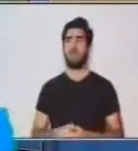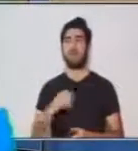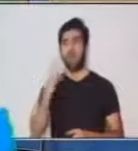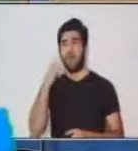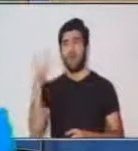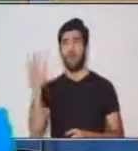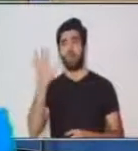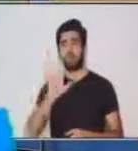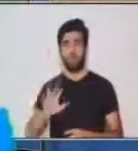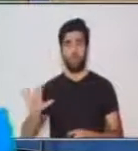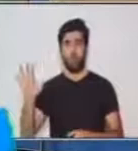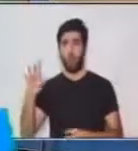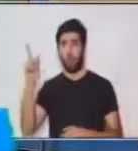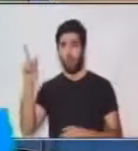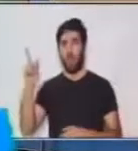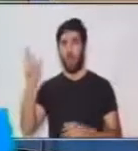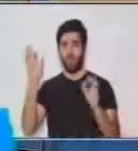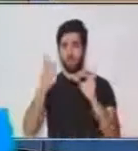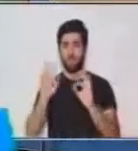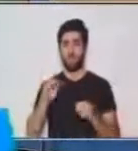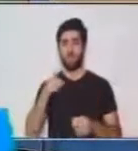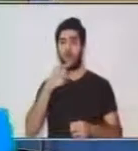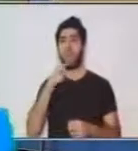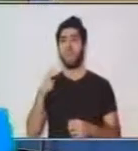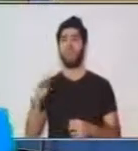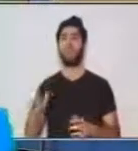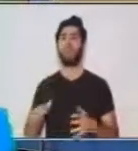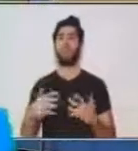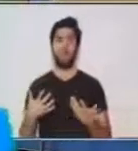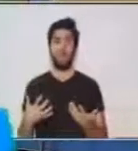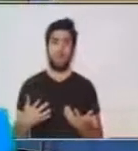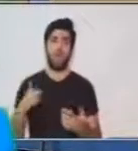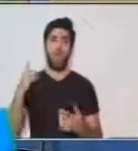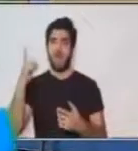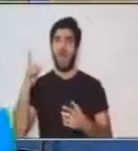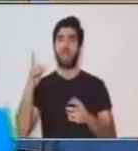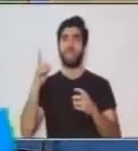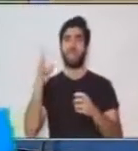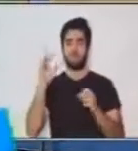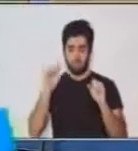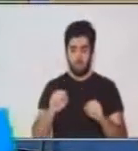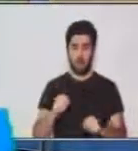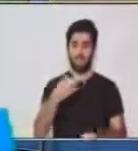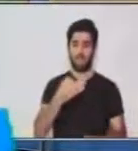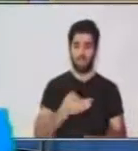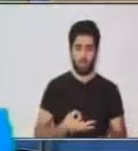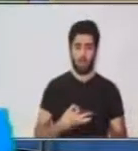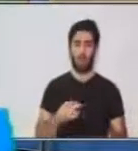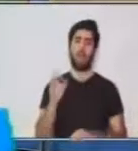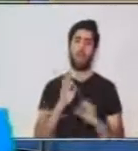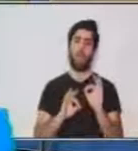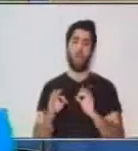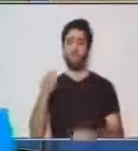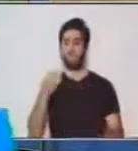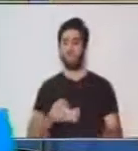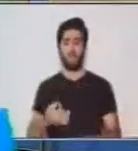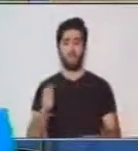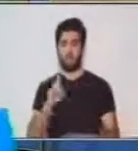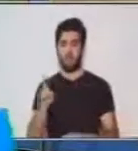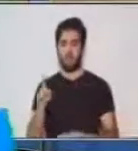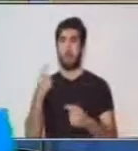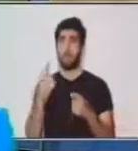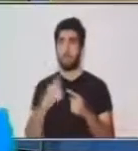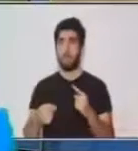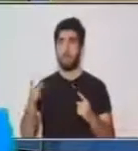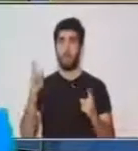signos y los registros lingüísticos son formales e informales. Pero en ambos